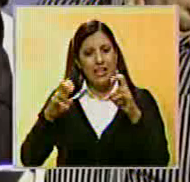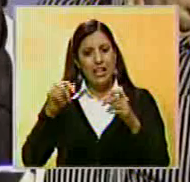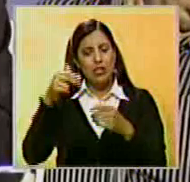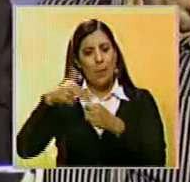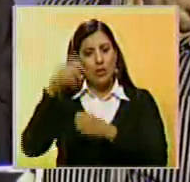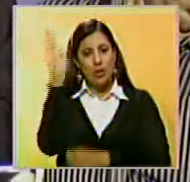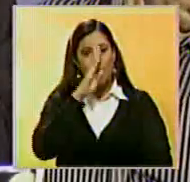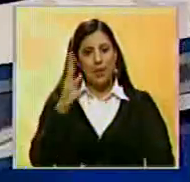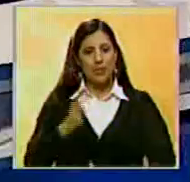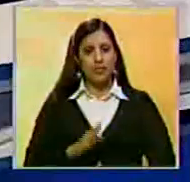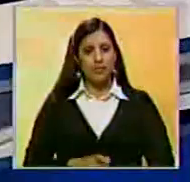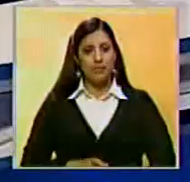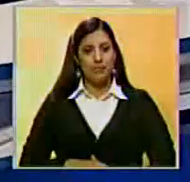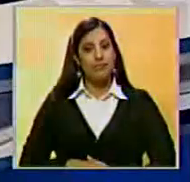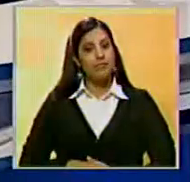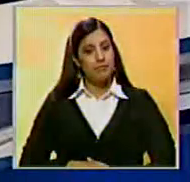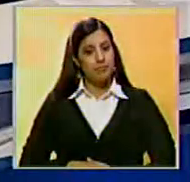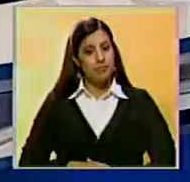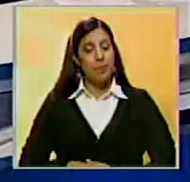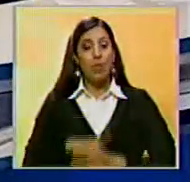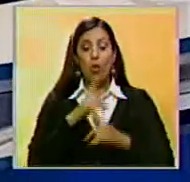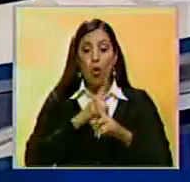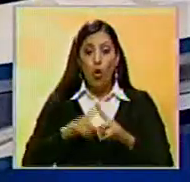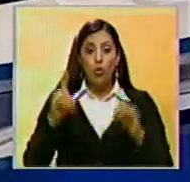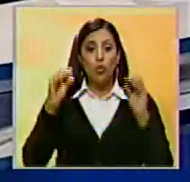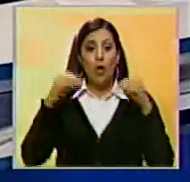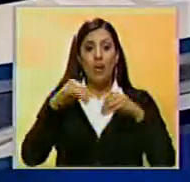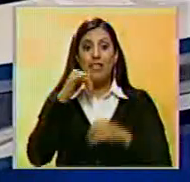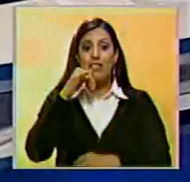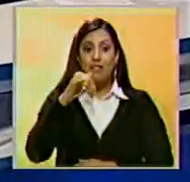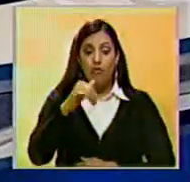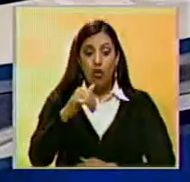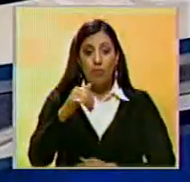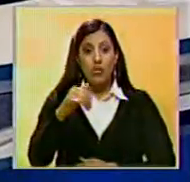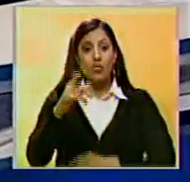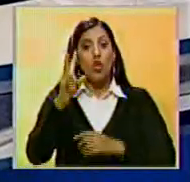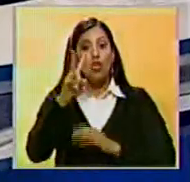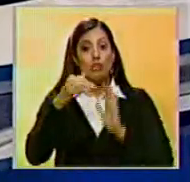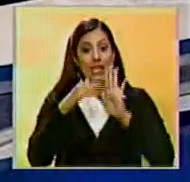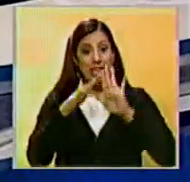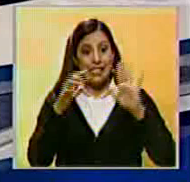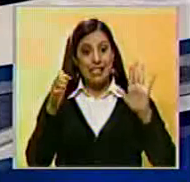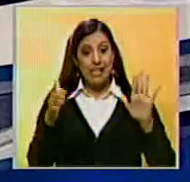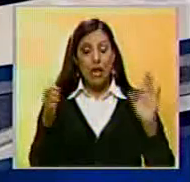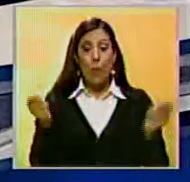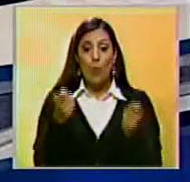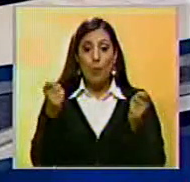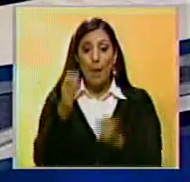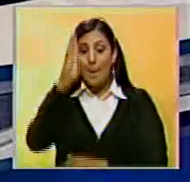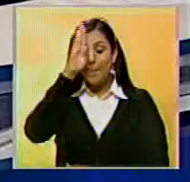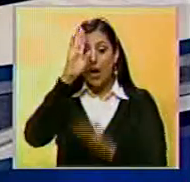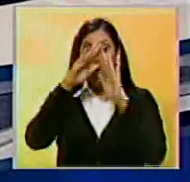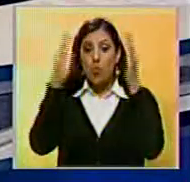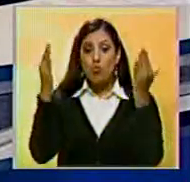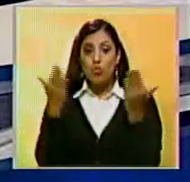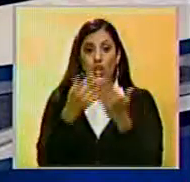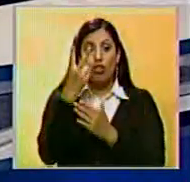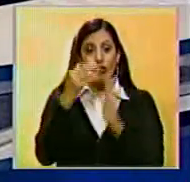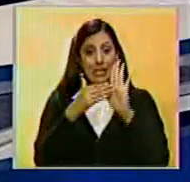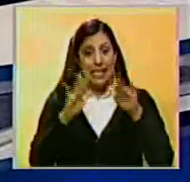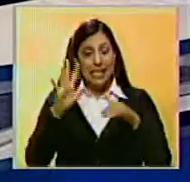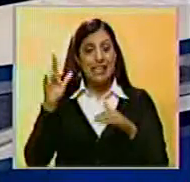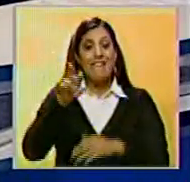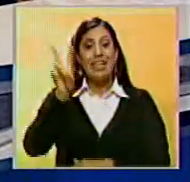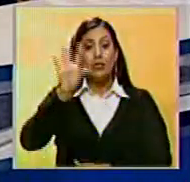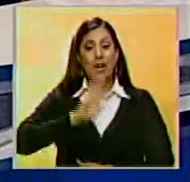Petrobras. De acuerdo con el informe Doing Business 2016, publicado por el Banco Mundial durante el 2015,